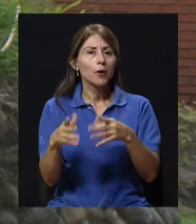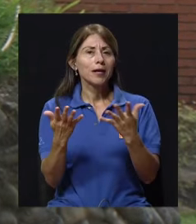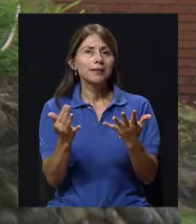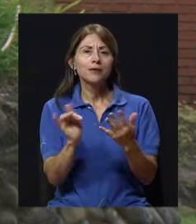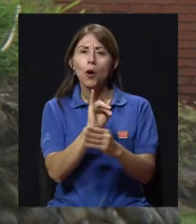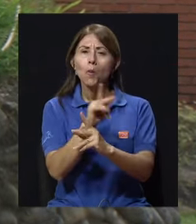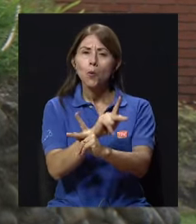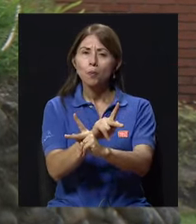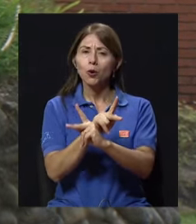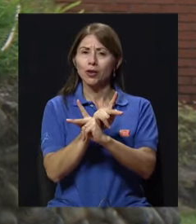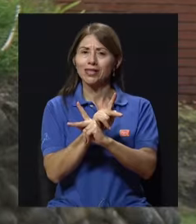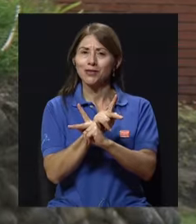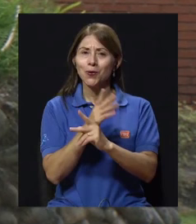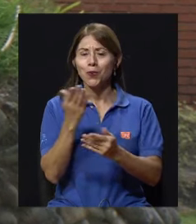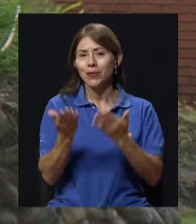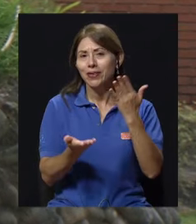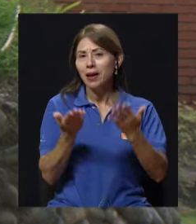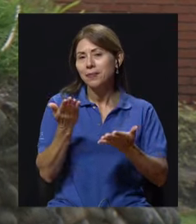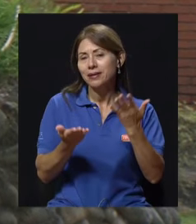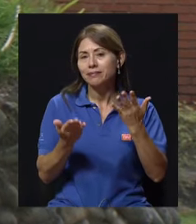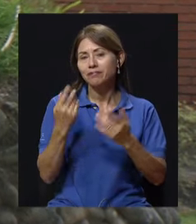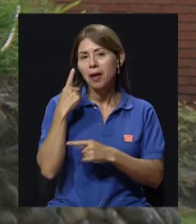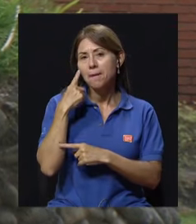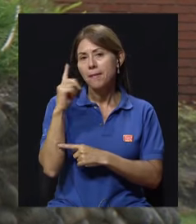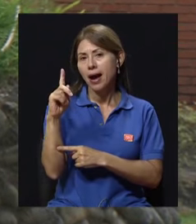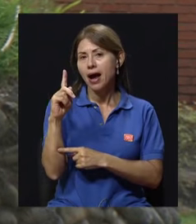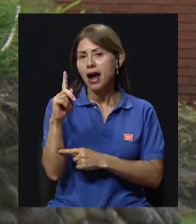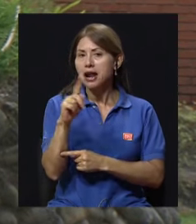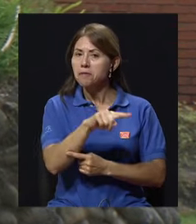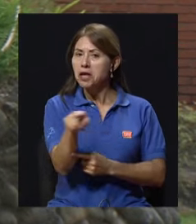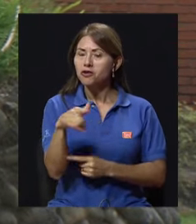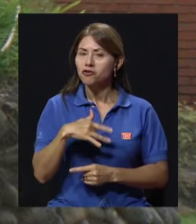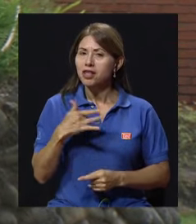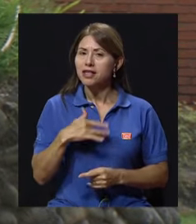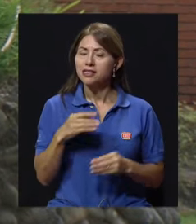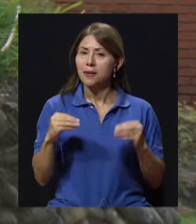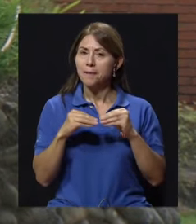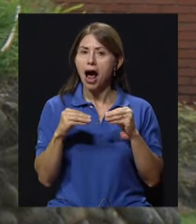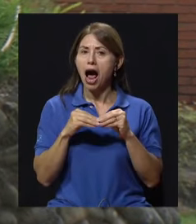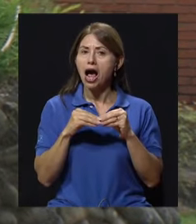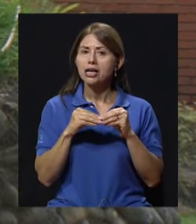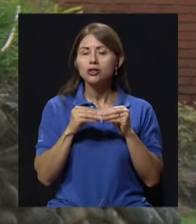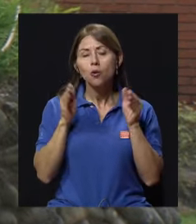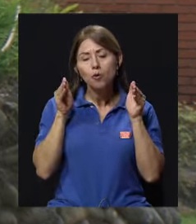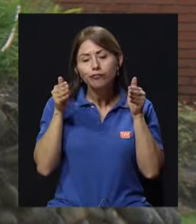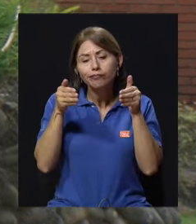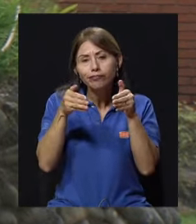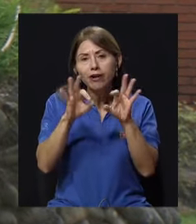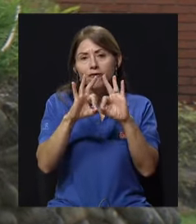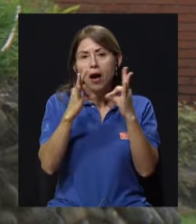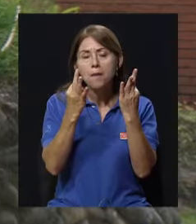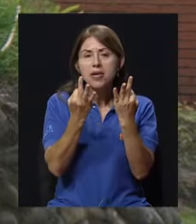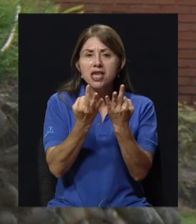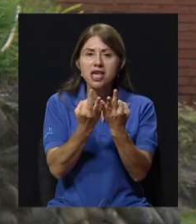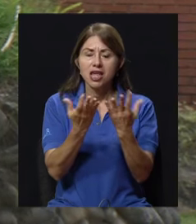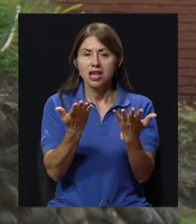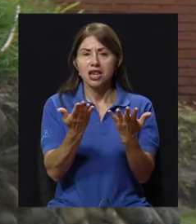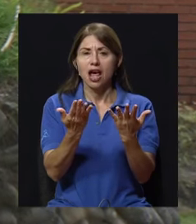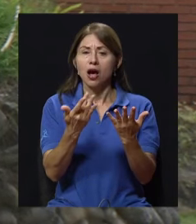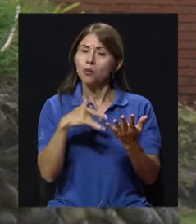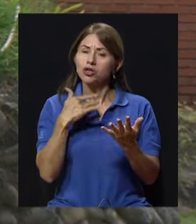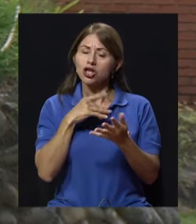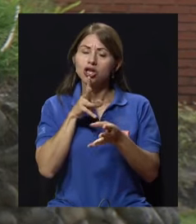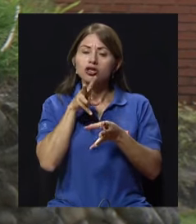protección probablemente para poder sentirse un poco más en familia o no sentirse tan rechazados de las